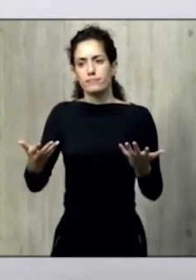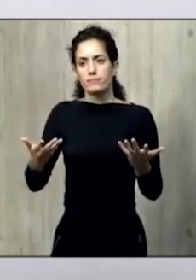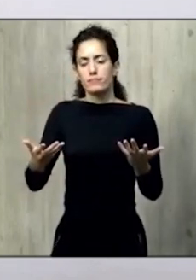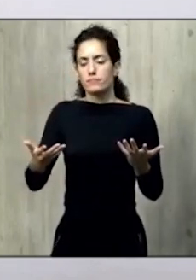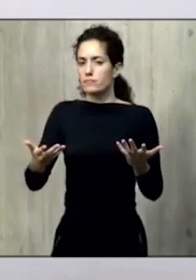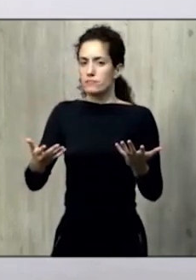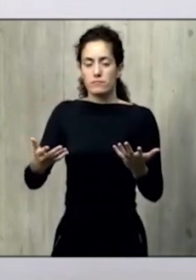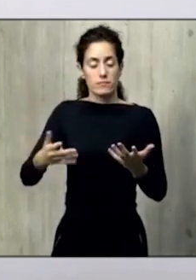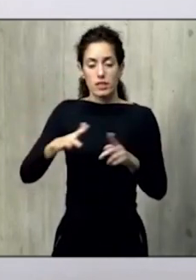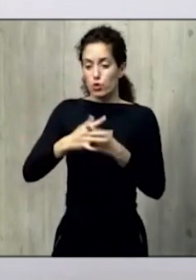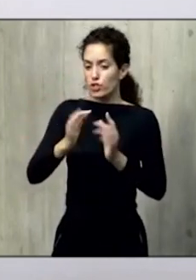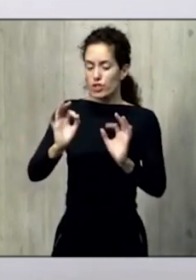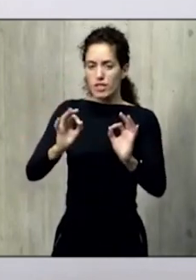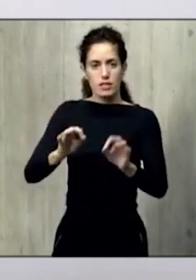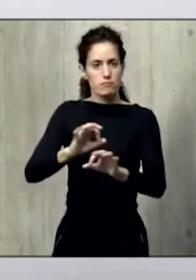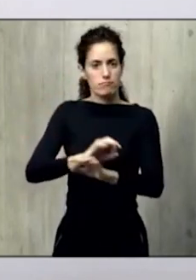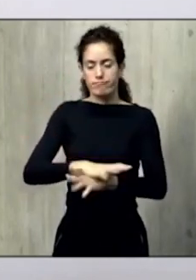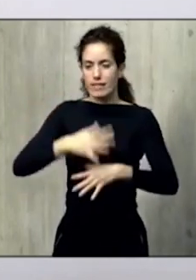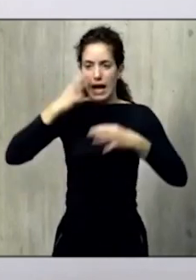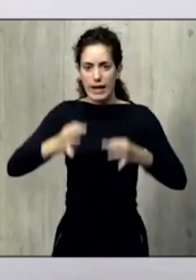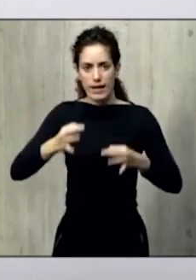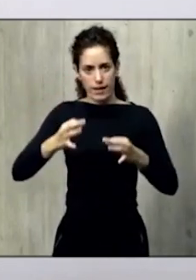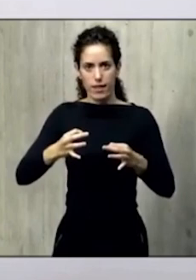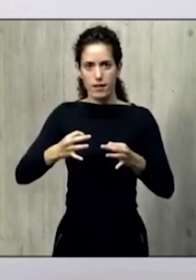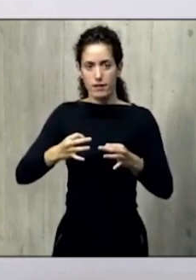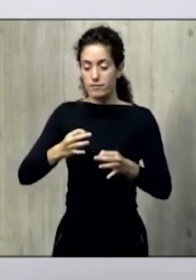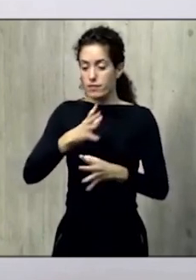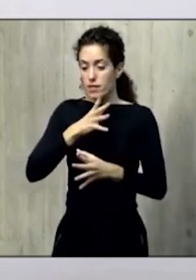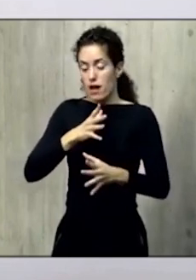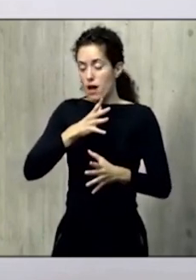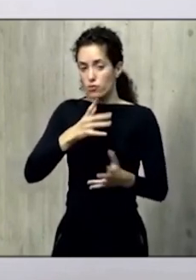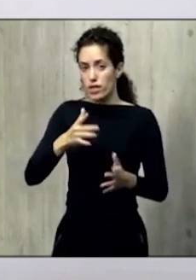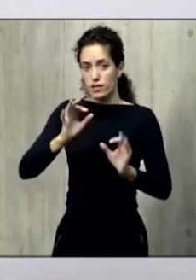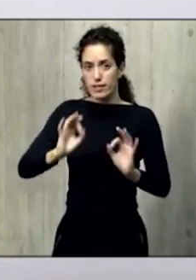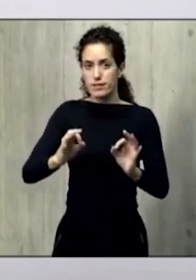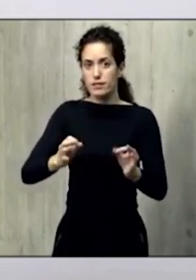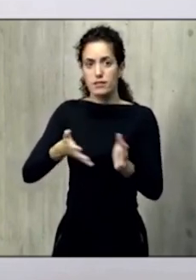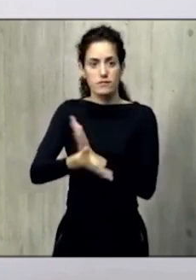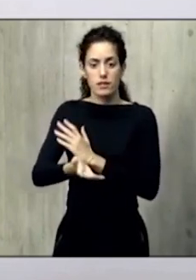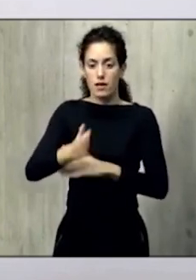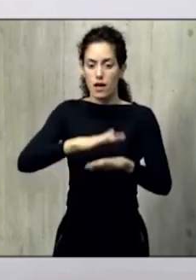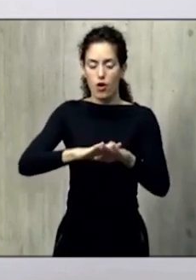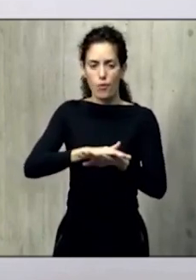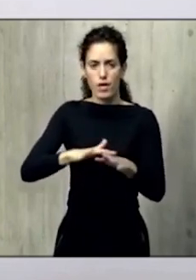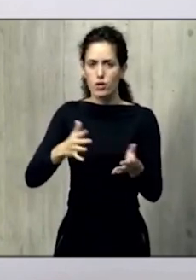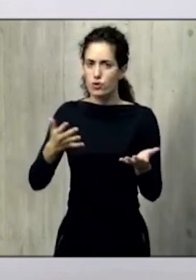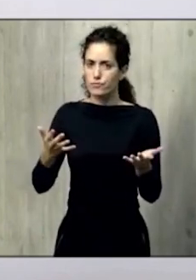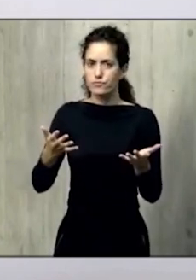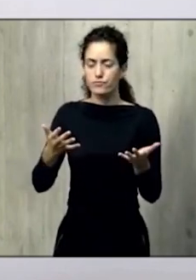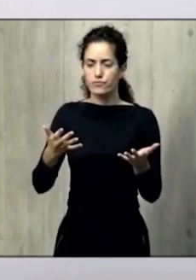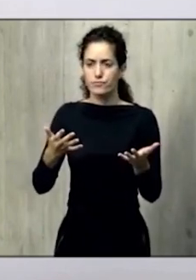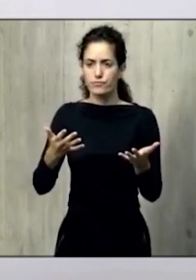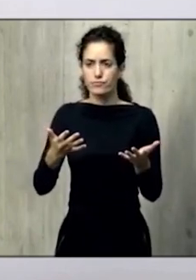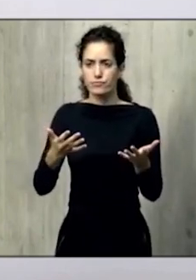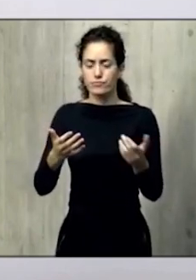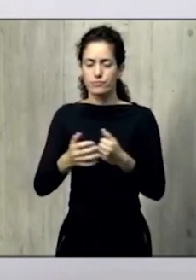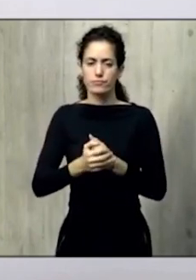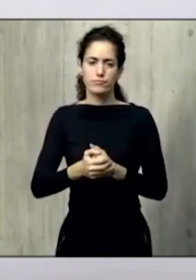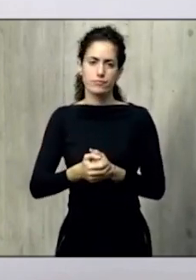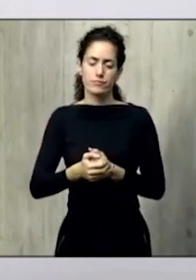estos son los hechos, esto es la realidad de lo establecido, y, por lo tanto, el gobierno quería, digamos,